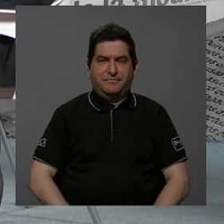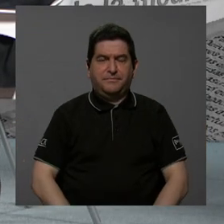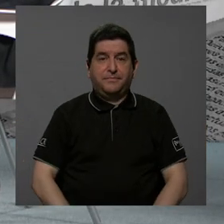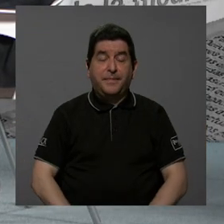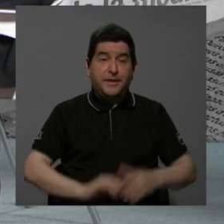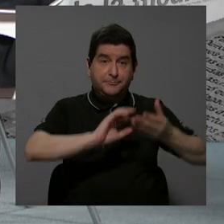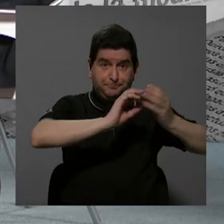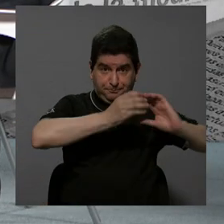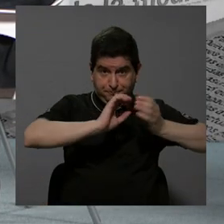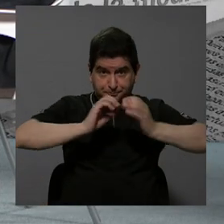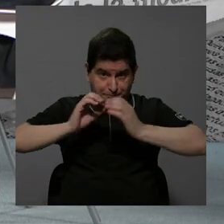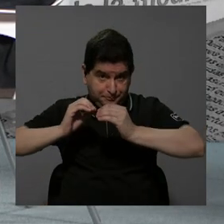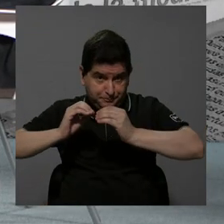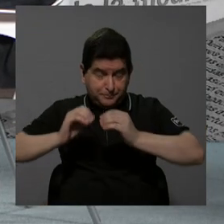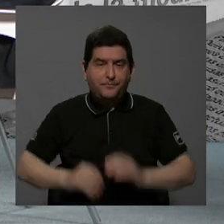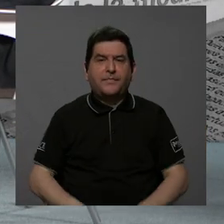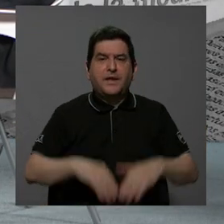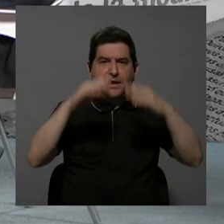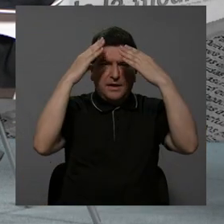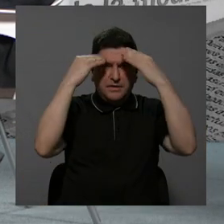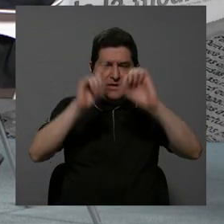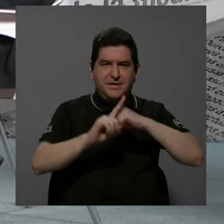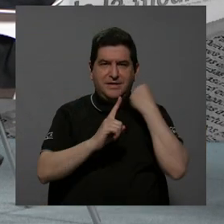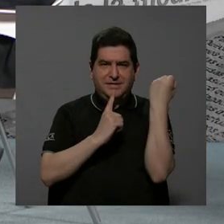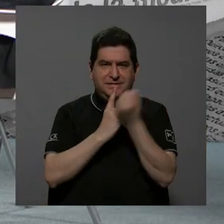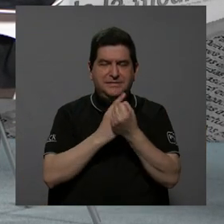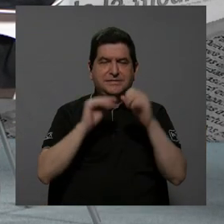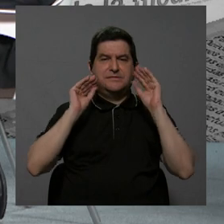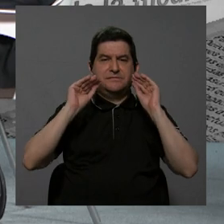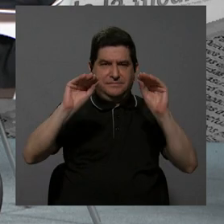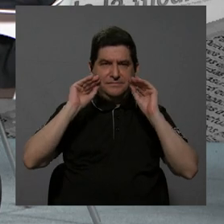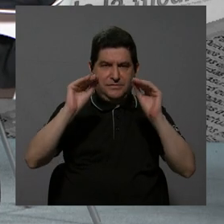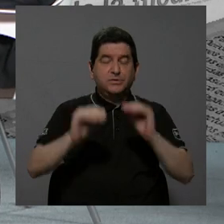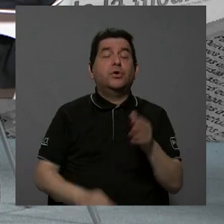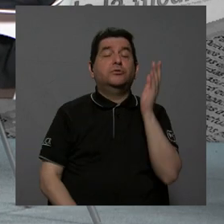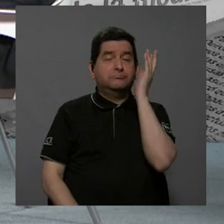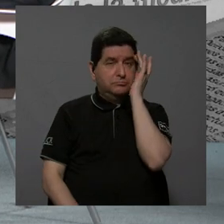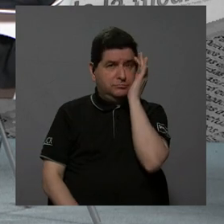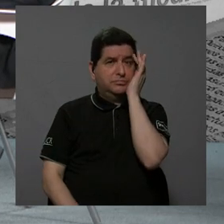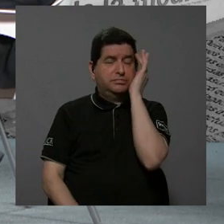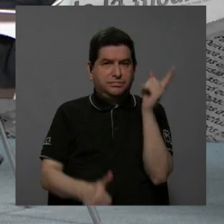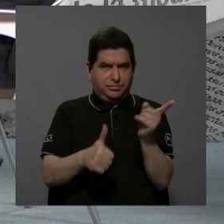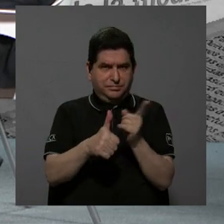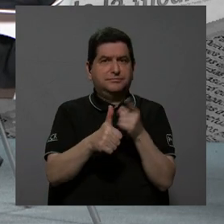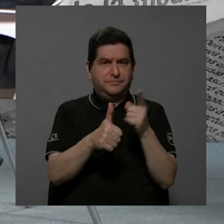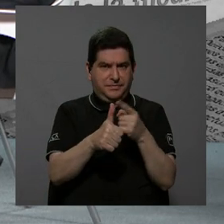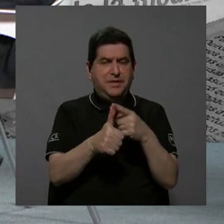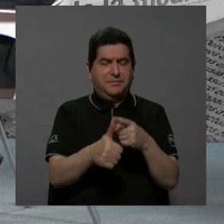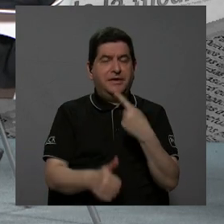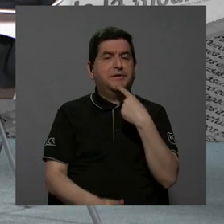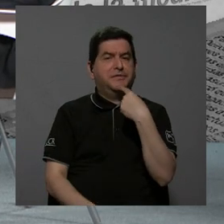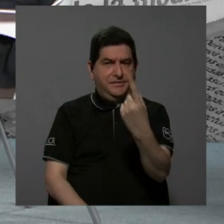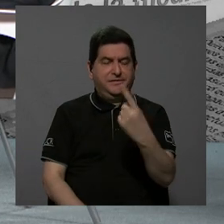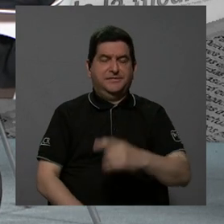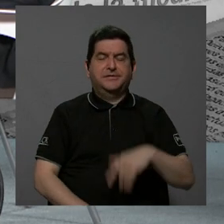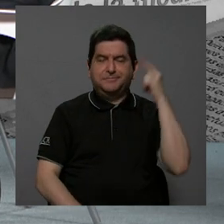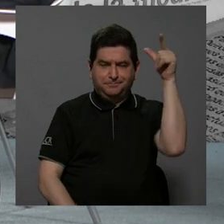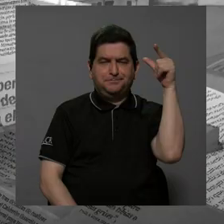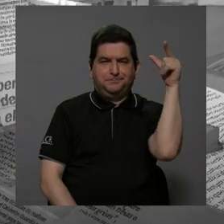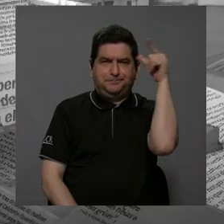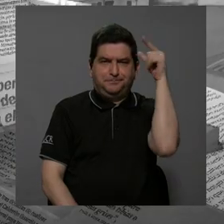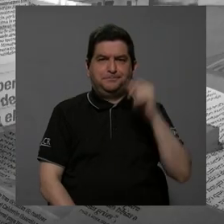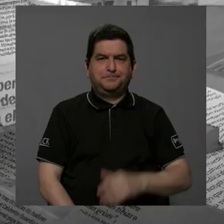estos datos del informe sobre el Estado de Educación son preocupantes, eso es lo primero que uno tiene que decir, por supuesto.